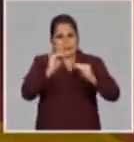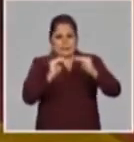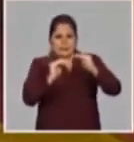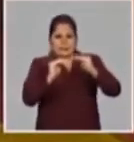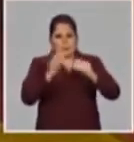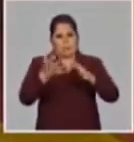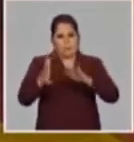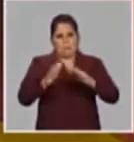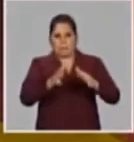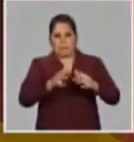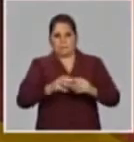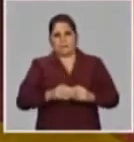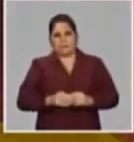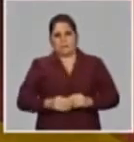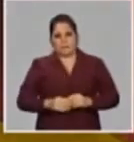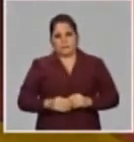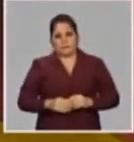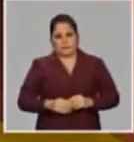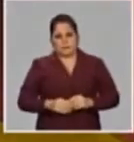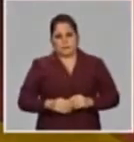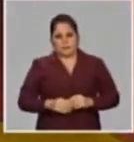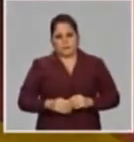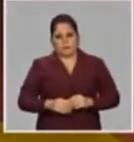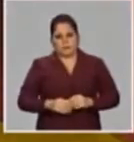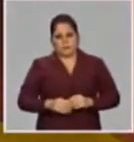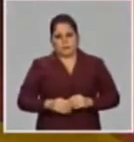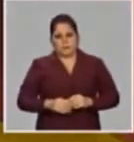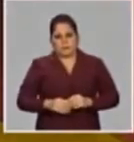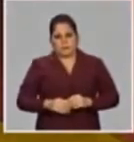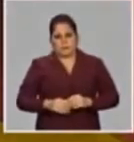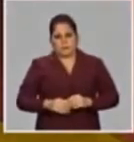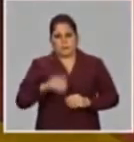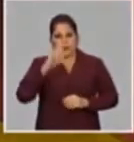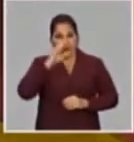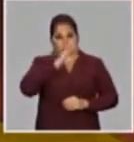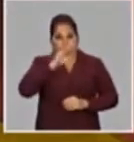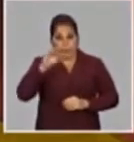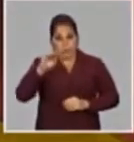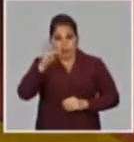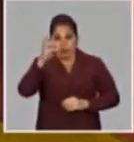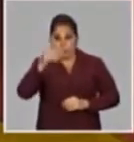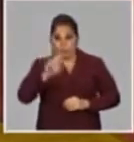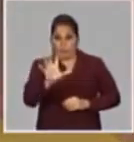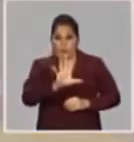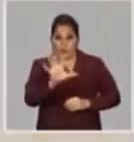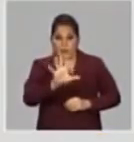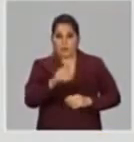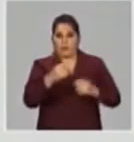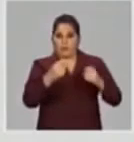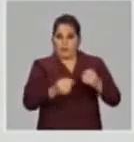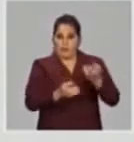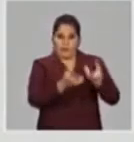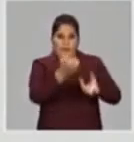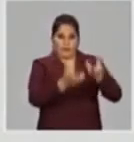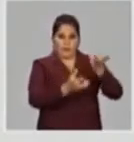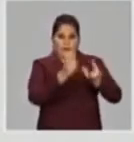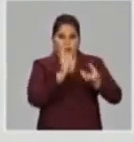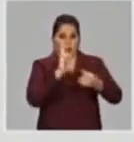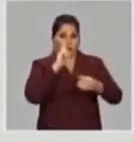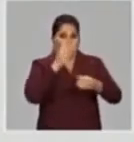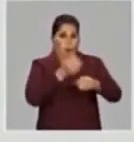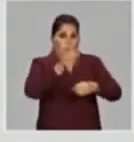pasadito del ciclo. La medida 5 que tiene que ver con los núcleos que cocinan con keroseno,